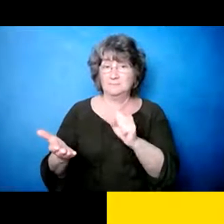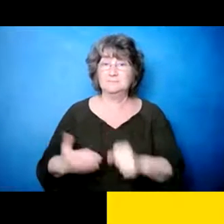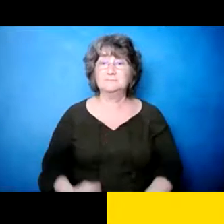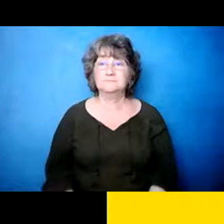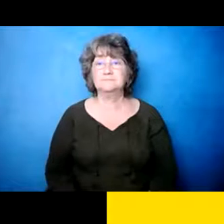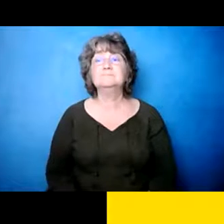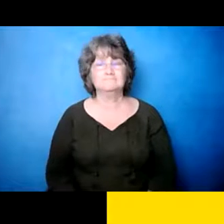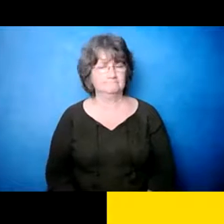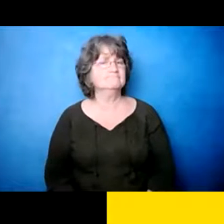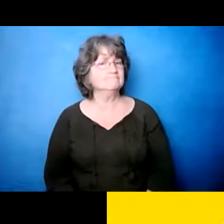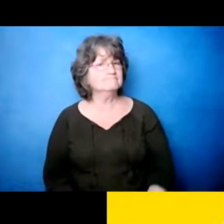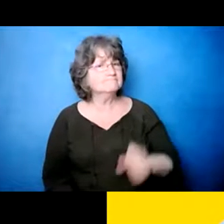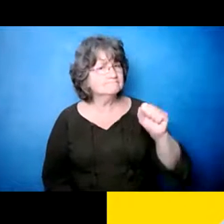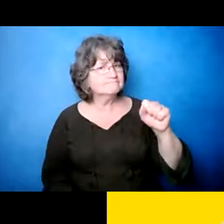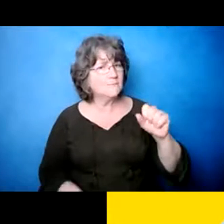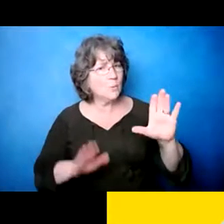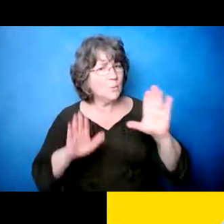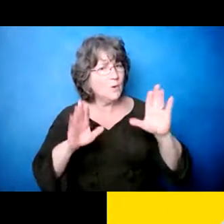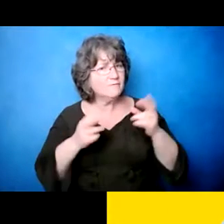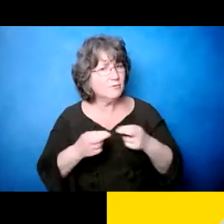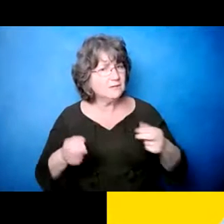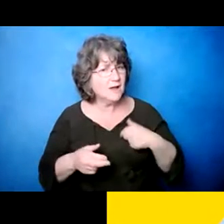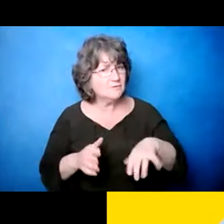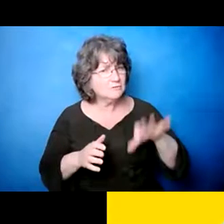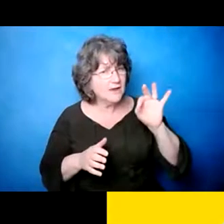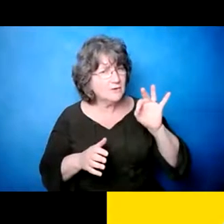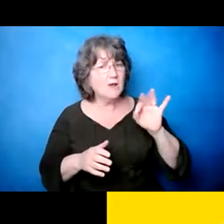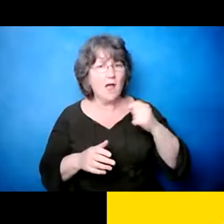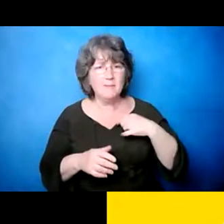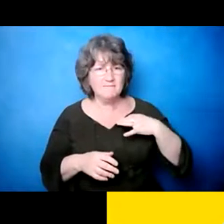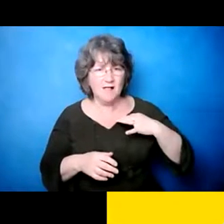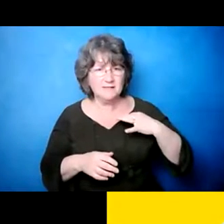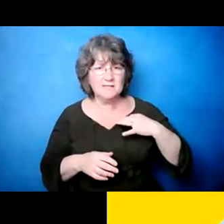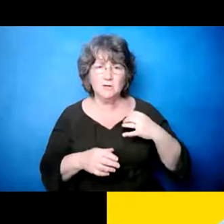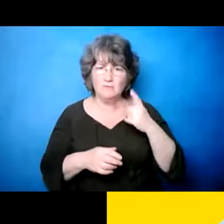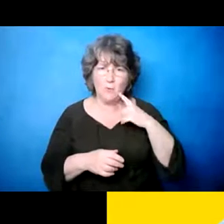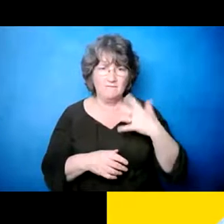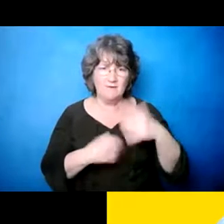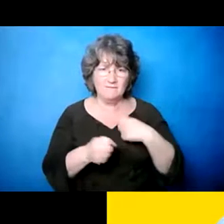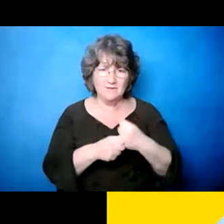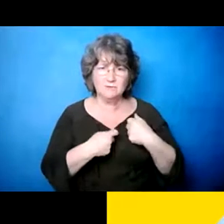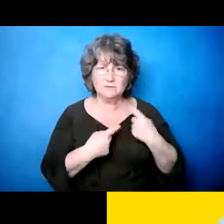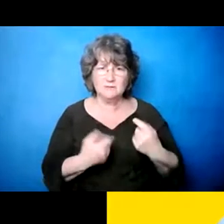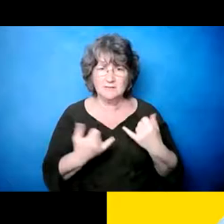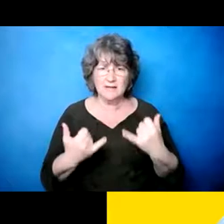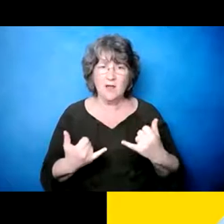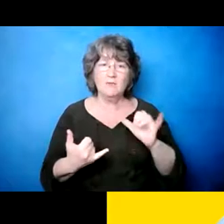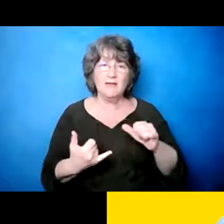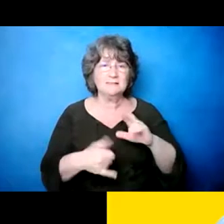podemos, eh, mandárselo a usted. Eh, tener un buen recurso. Yo siendo un voluntario con ella por cinco años. Tenemos,